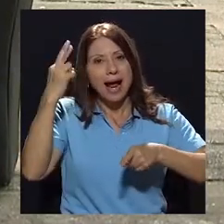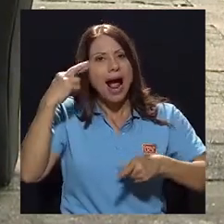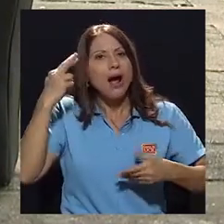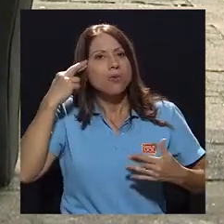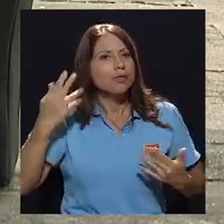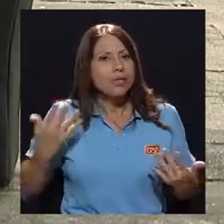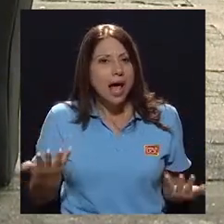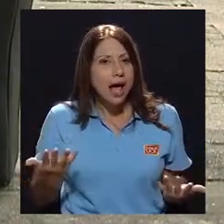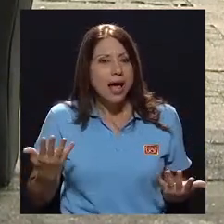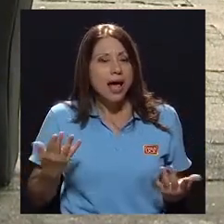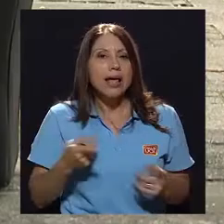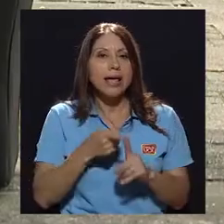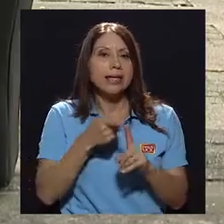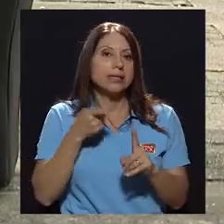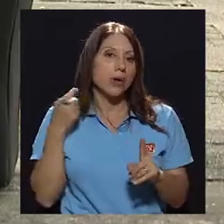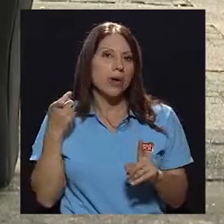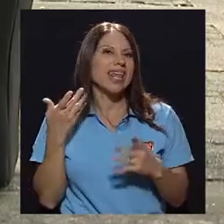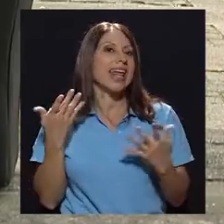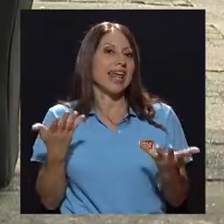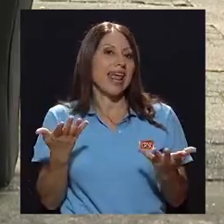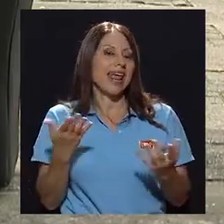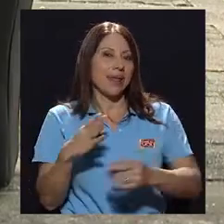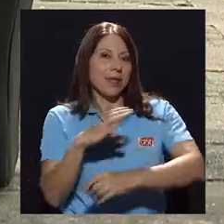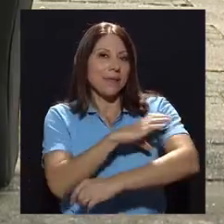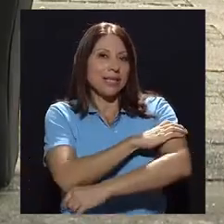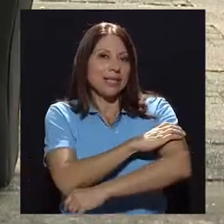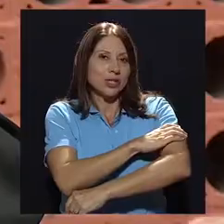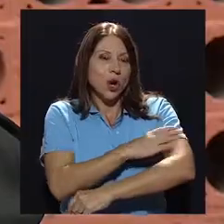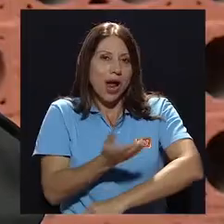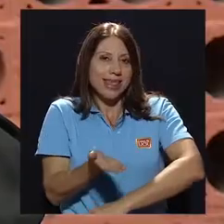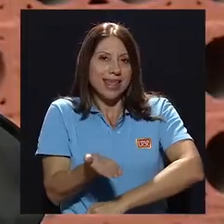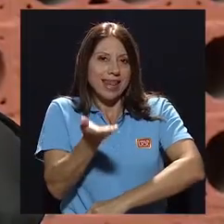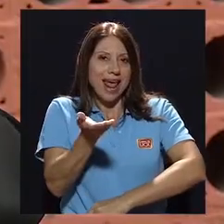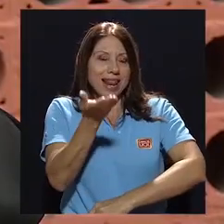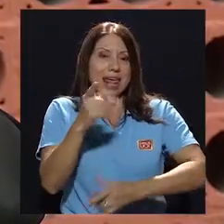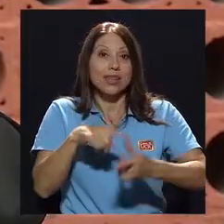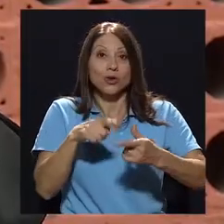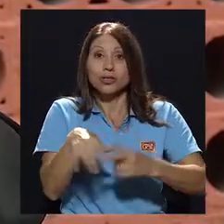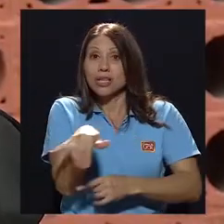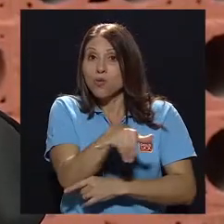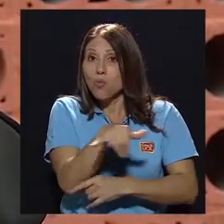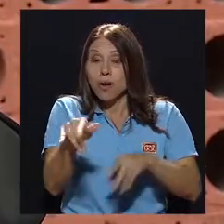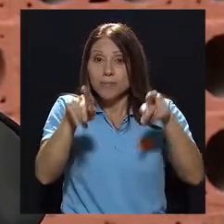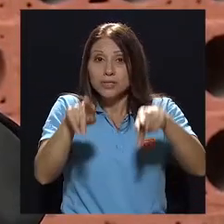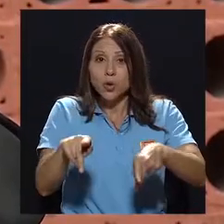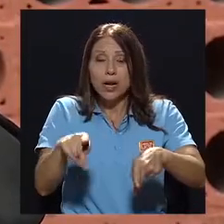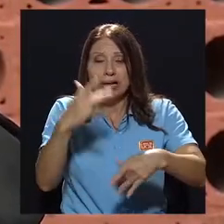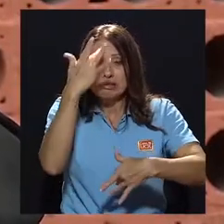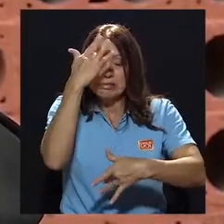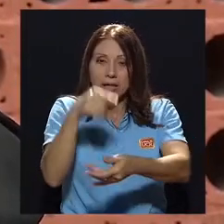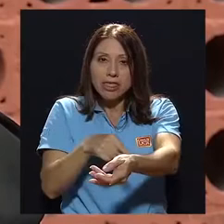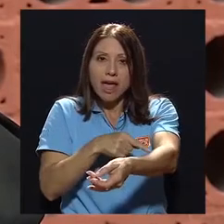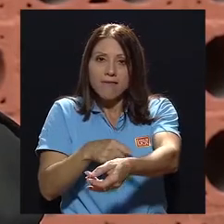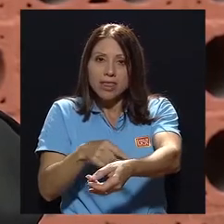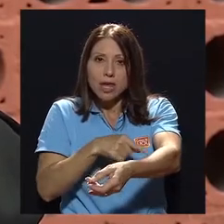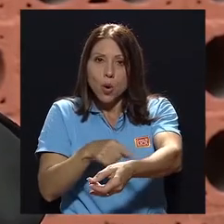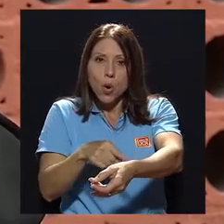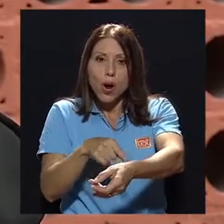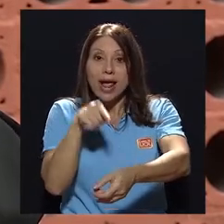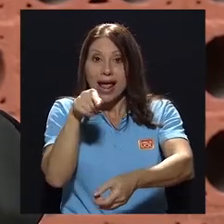de origen es la hipertensión arterial. Entonces, igual tendríamos que decir del diabético. El diabético está